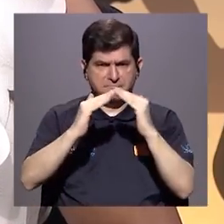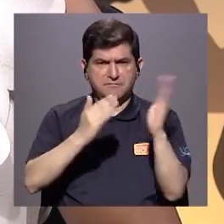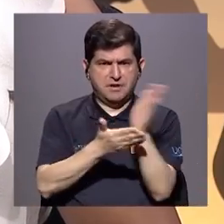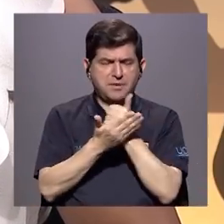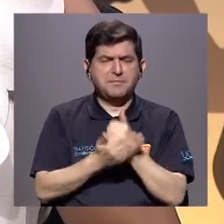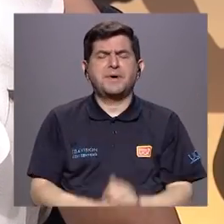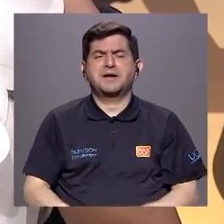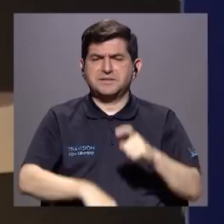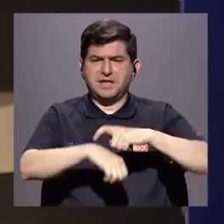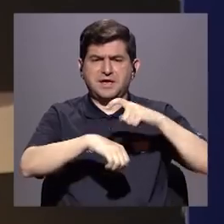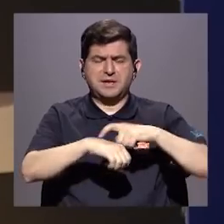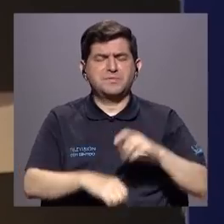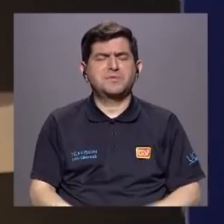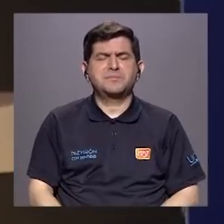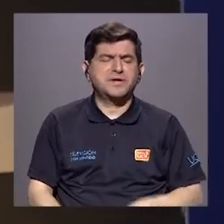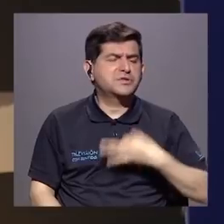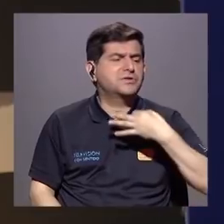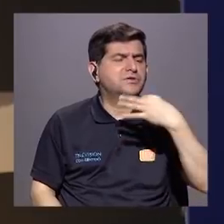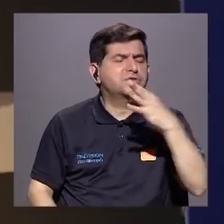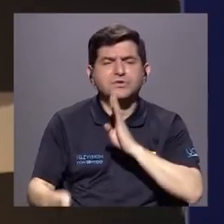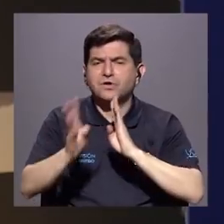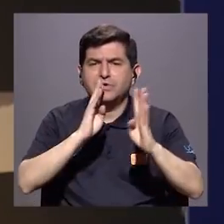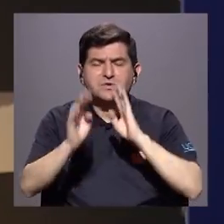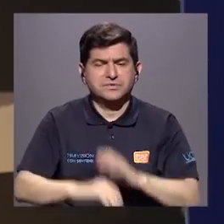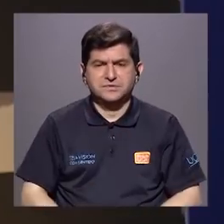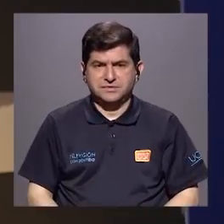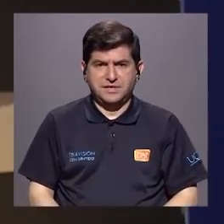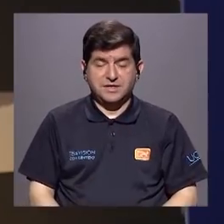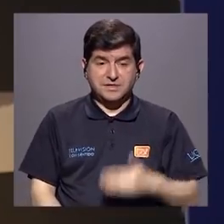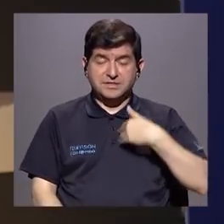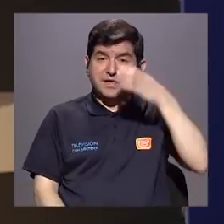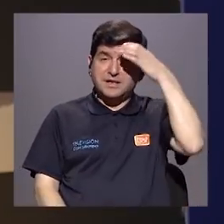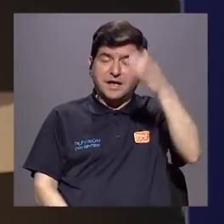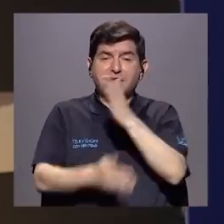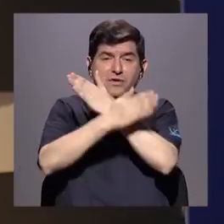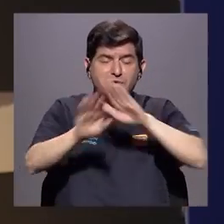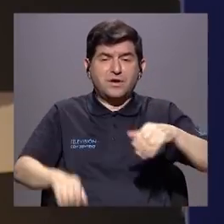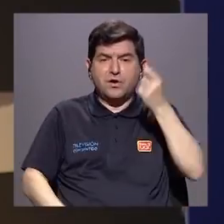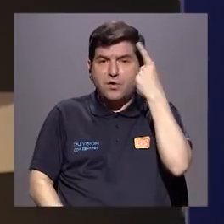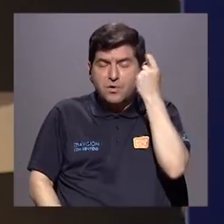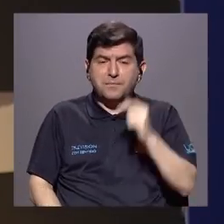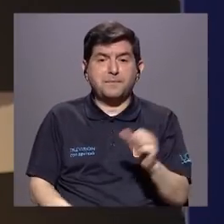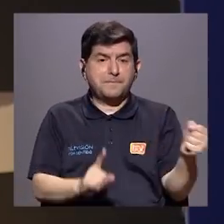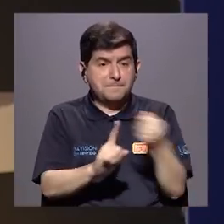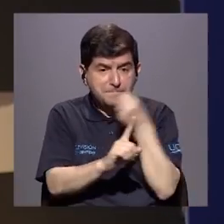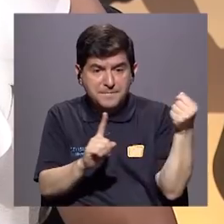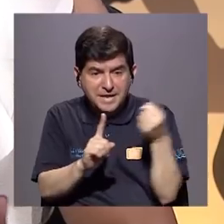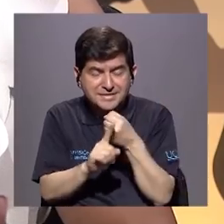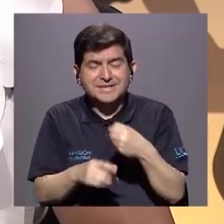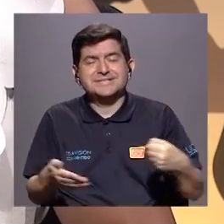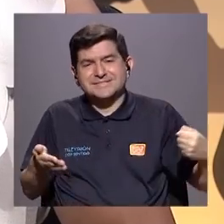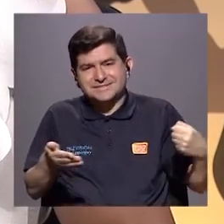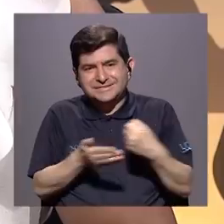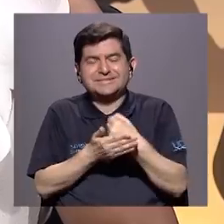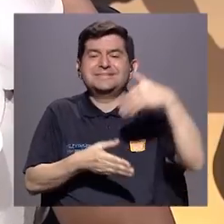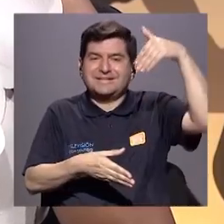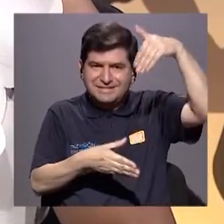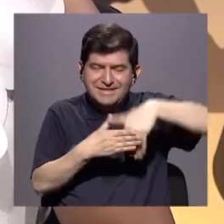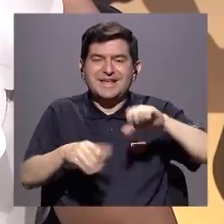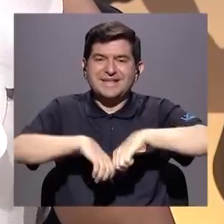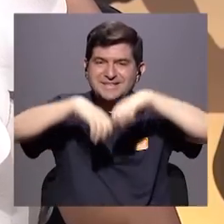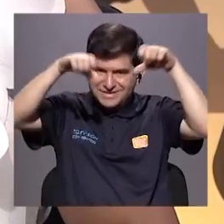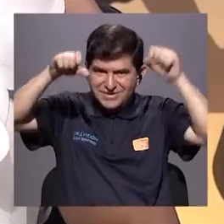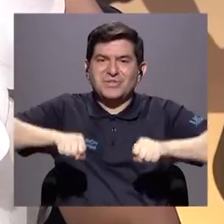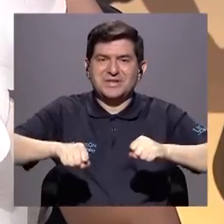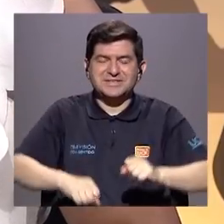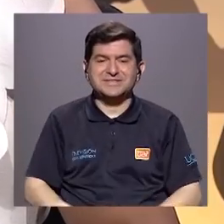que sea parte de la comida, que sea parte de la cotidianidad, hay que hablarlo. Para poder tener una cultura de paz tenemos que entender que la violencia lamentablemente está inmersa